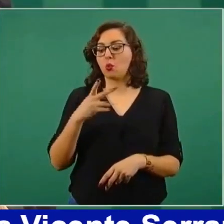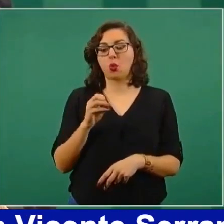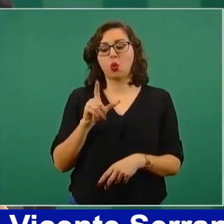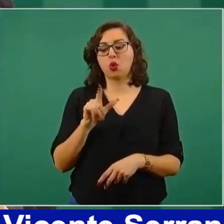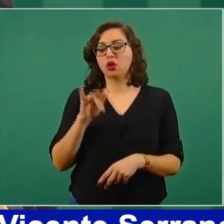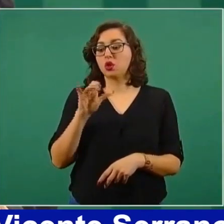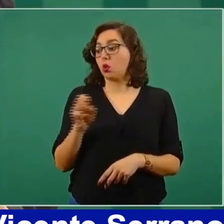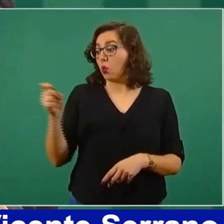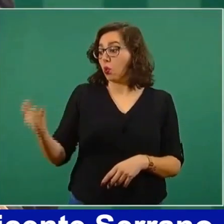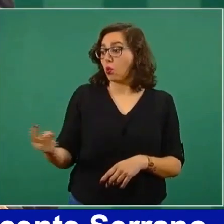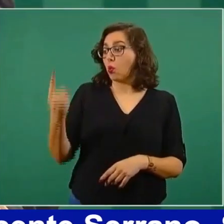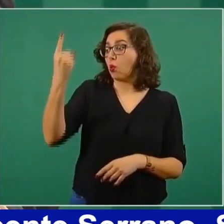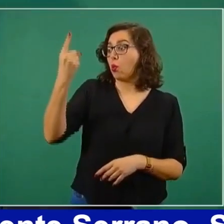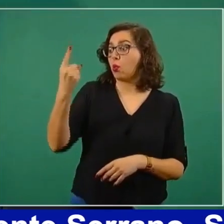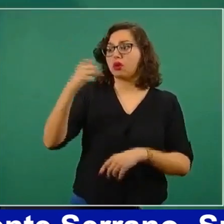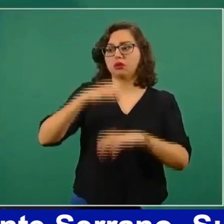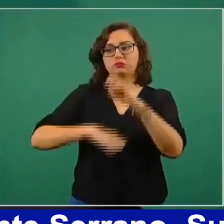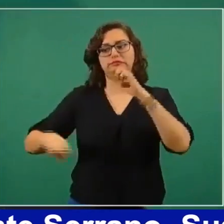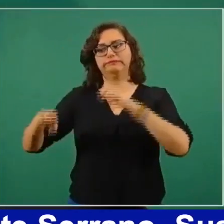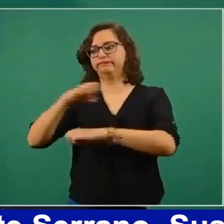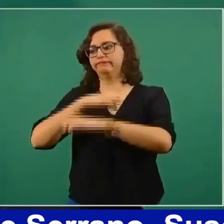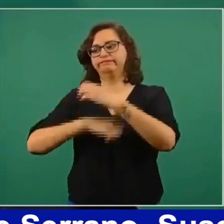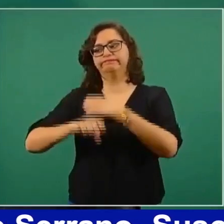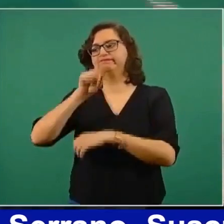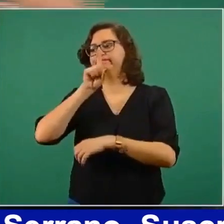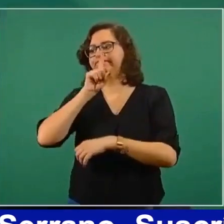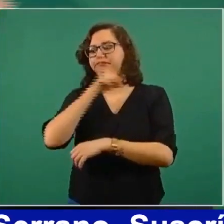eran subutilizadas,